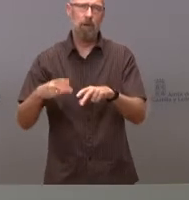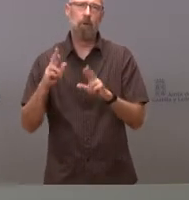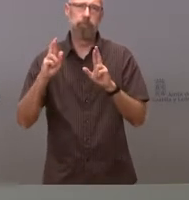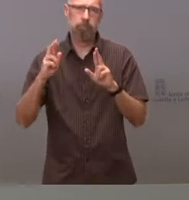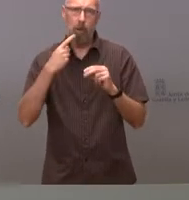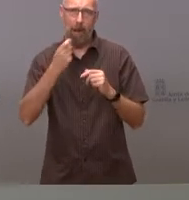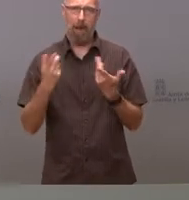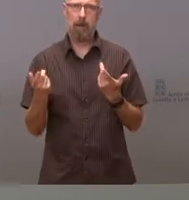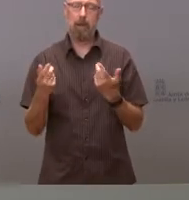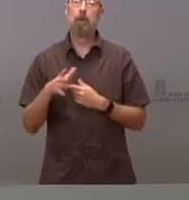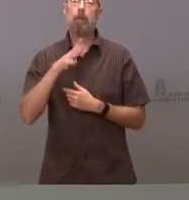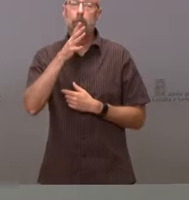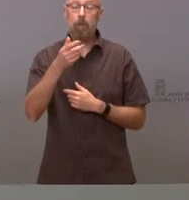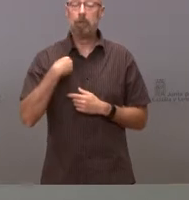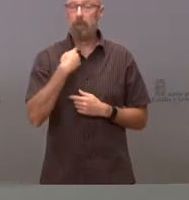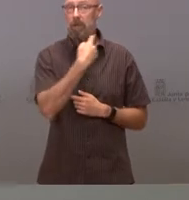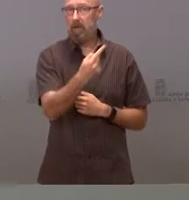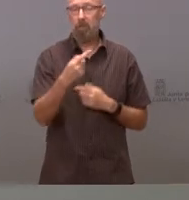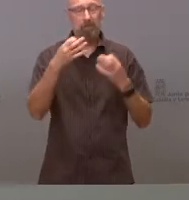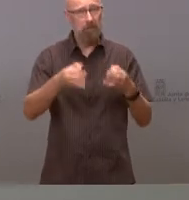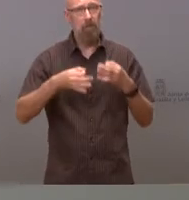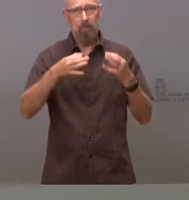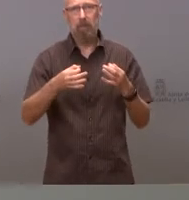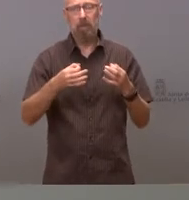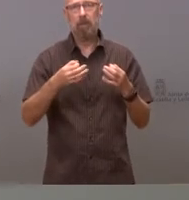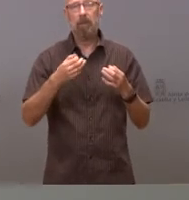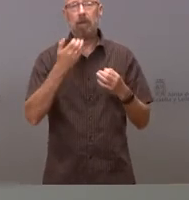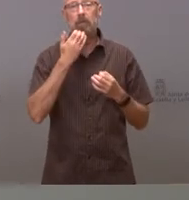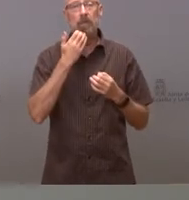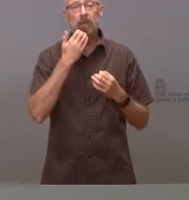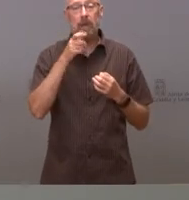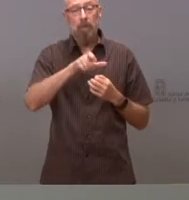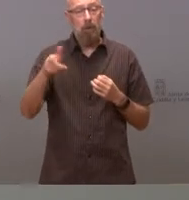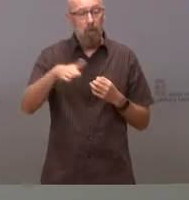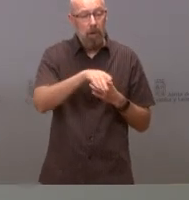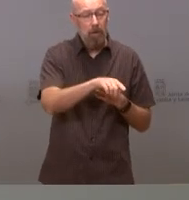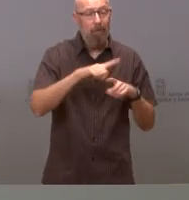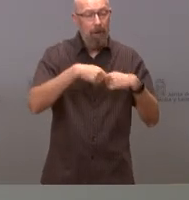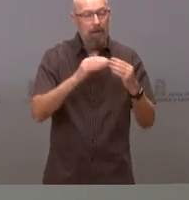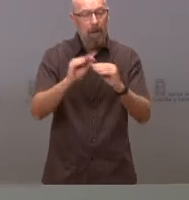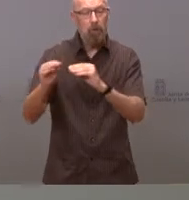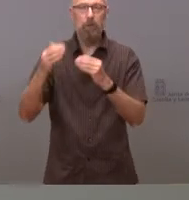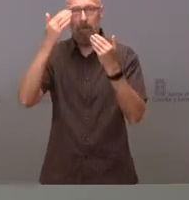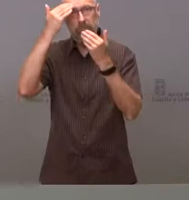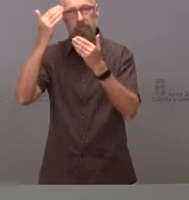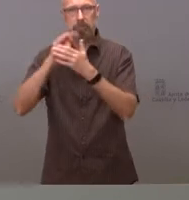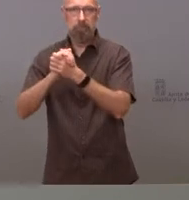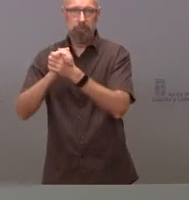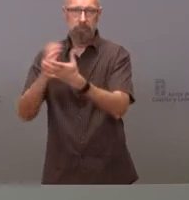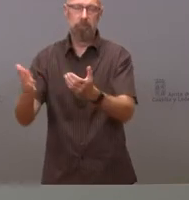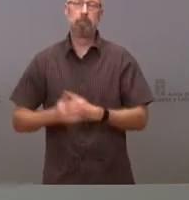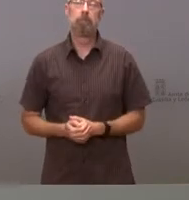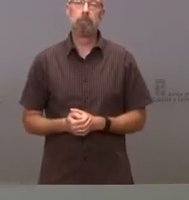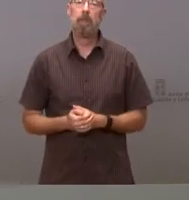como siempre y en todas las ocasiones, nuestro sentido pésame a familiares y amigos de estas personas. La media de edad de las personas